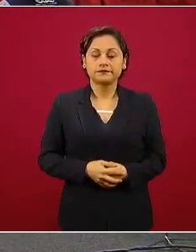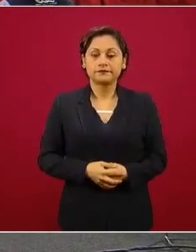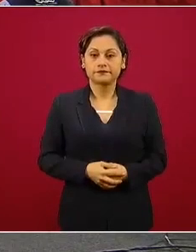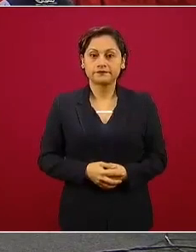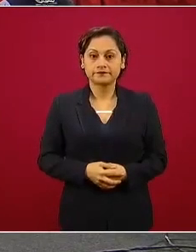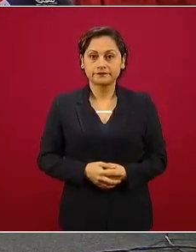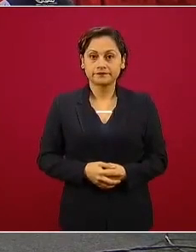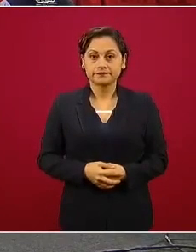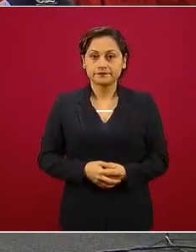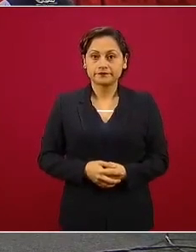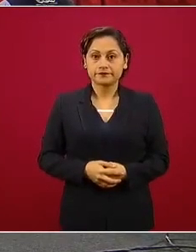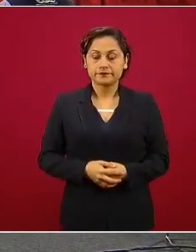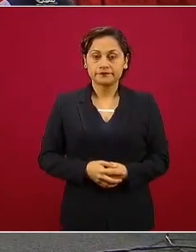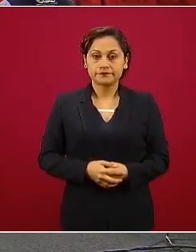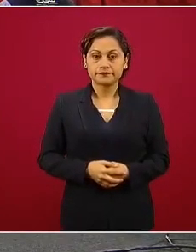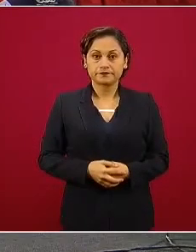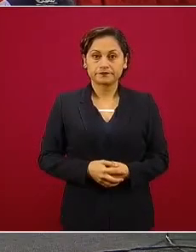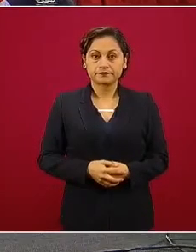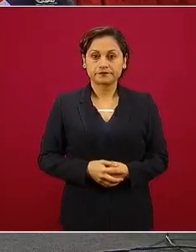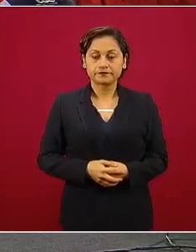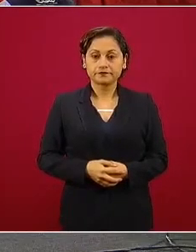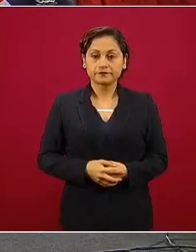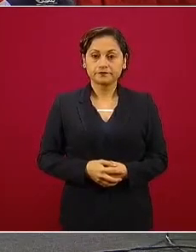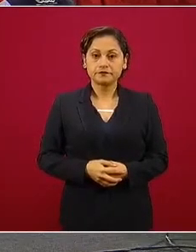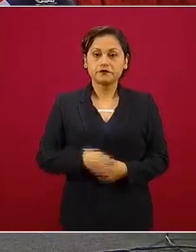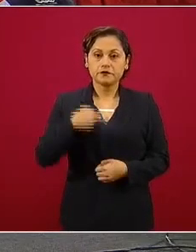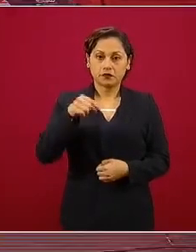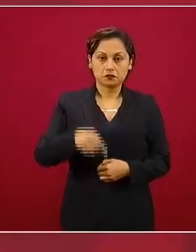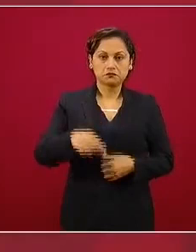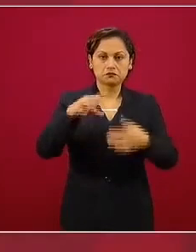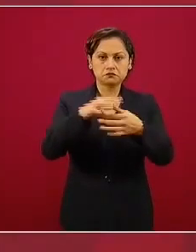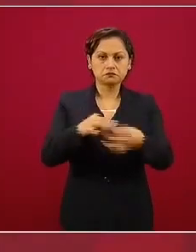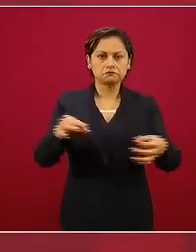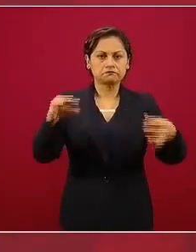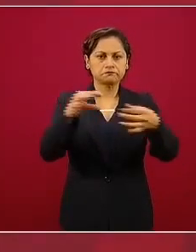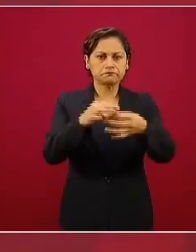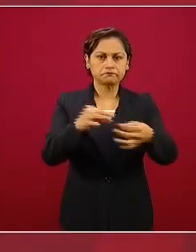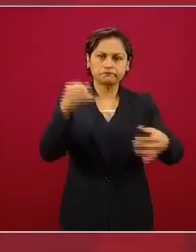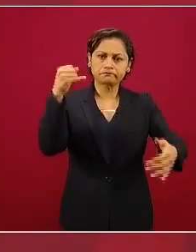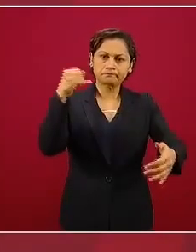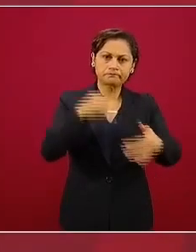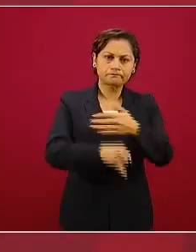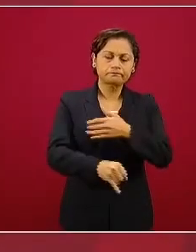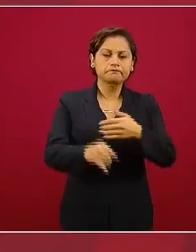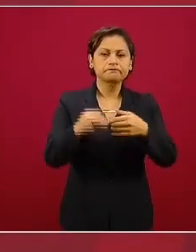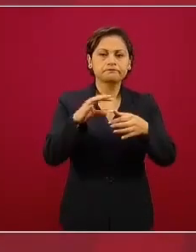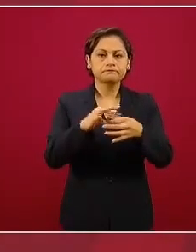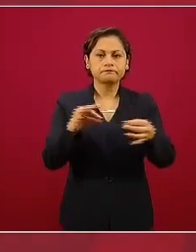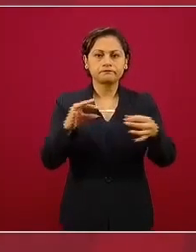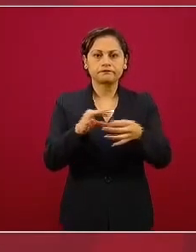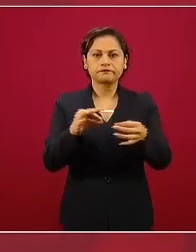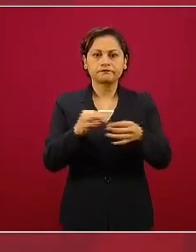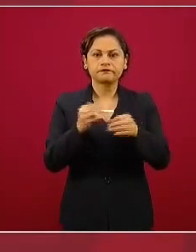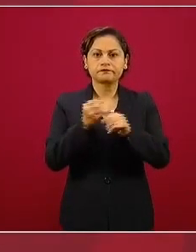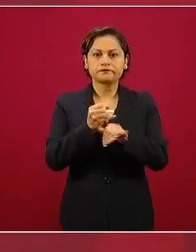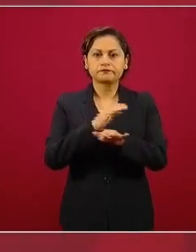informar ampliamente y tenemos también